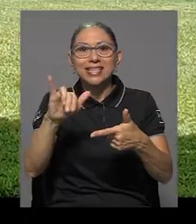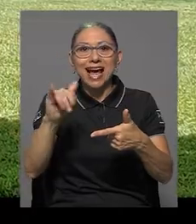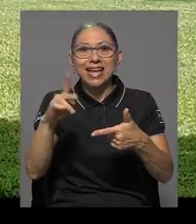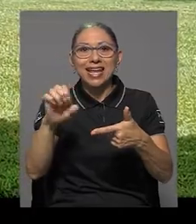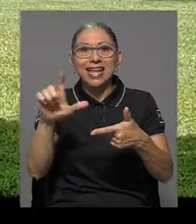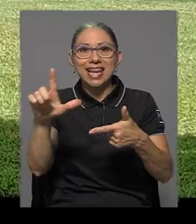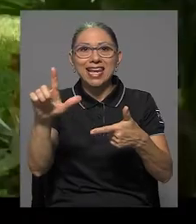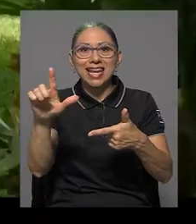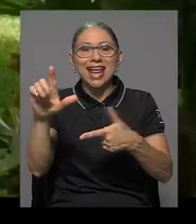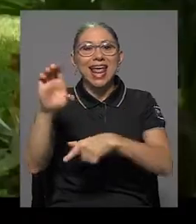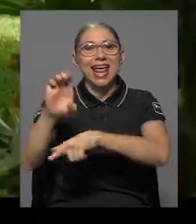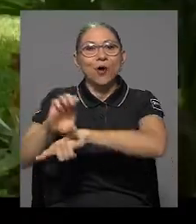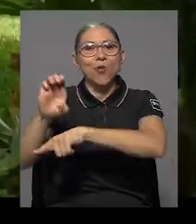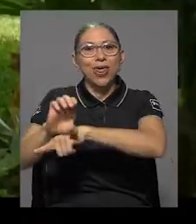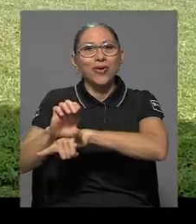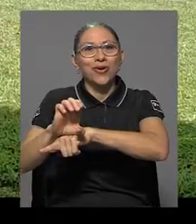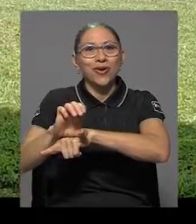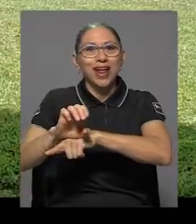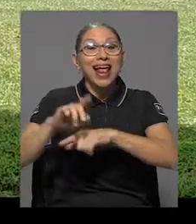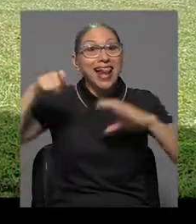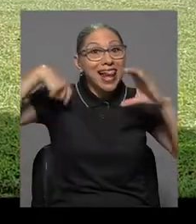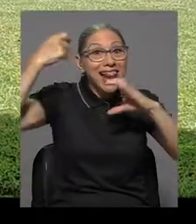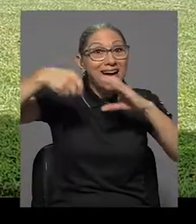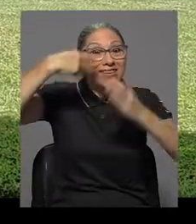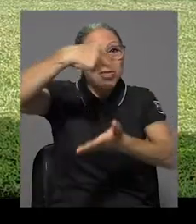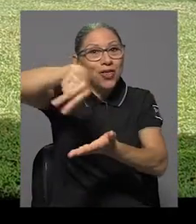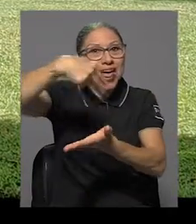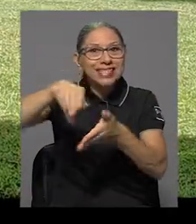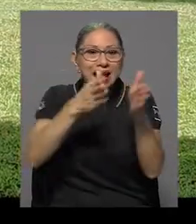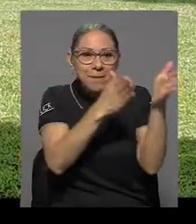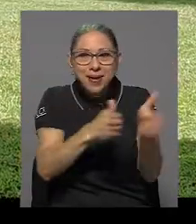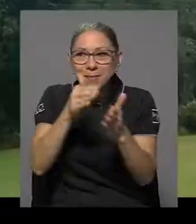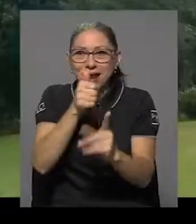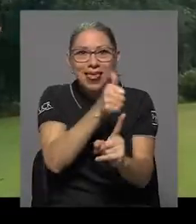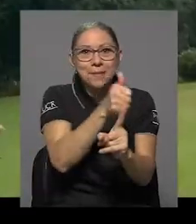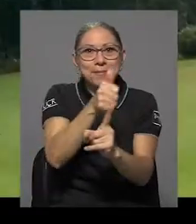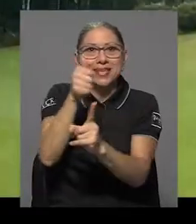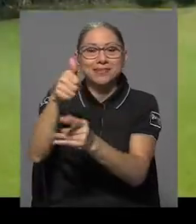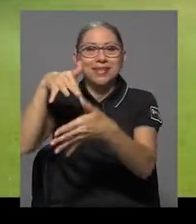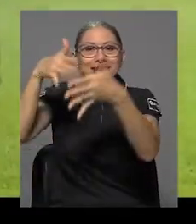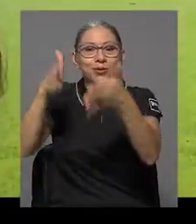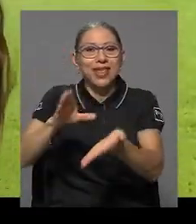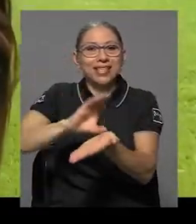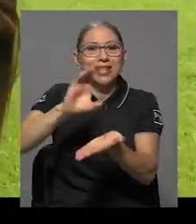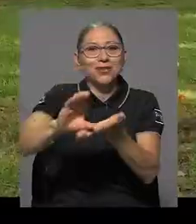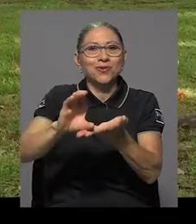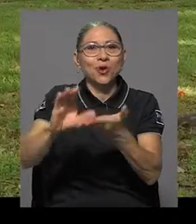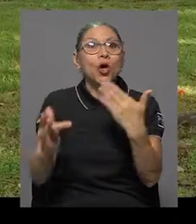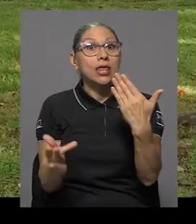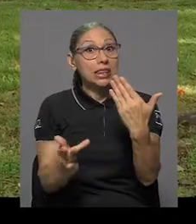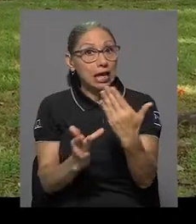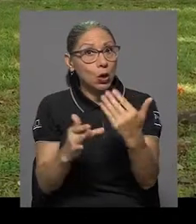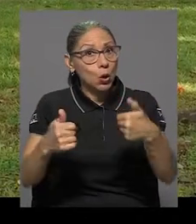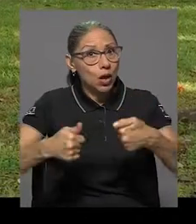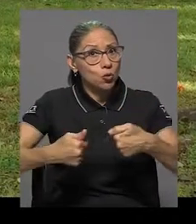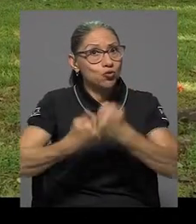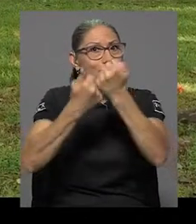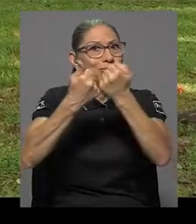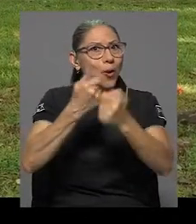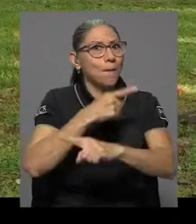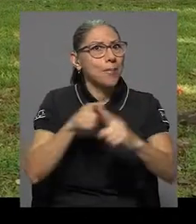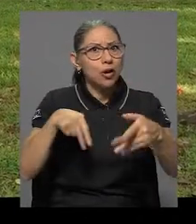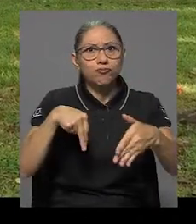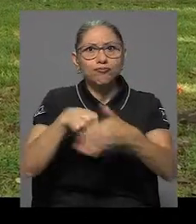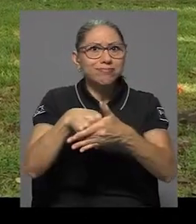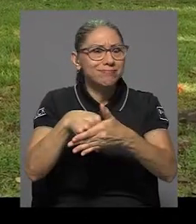Guayaquil, Ecuador. La videodanza fue preparada por las mismas estudiantes del curso. La tecnología fue